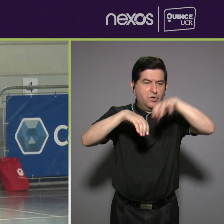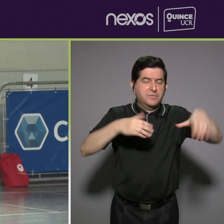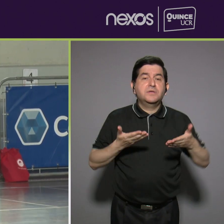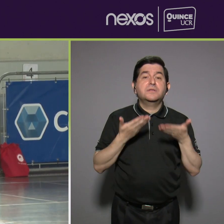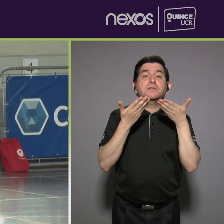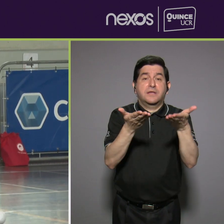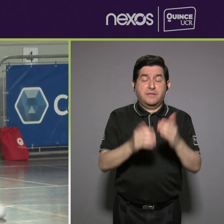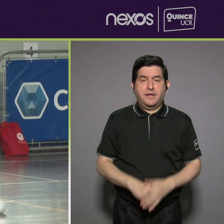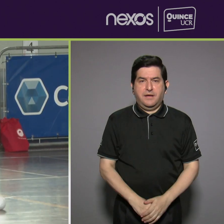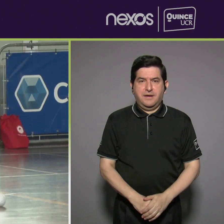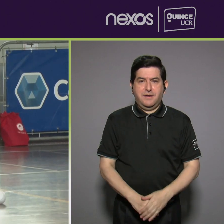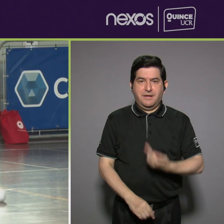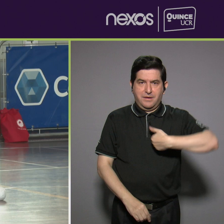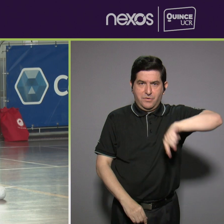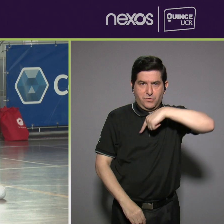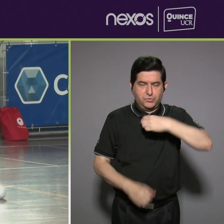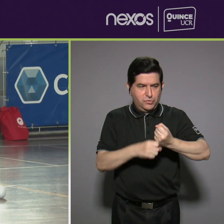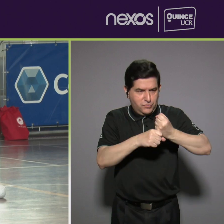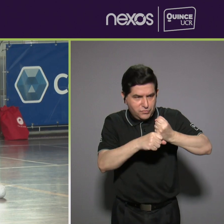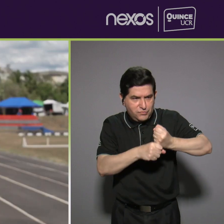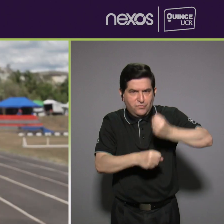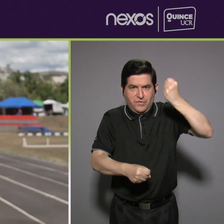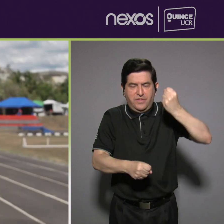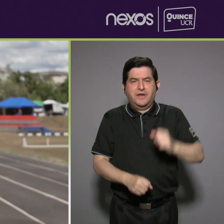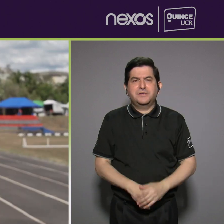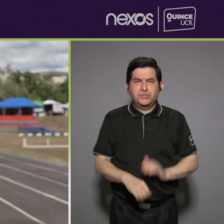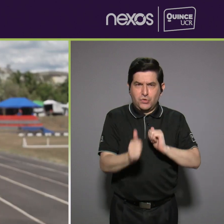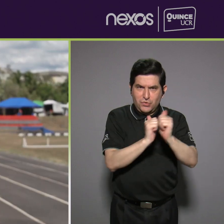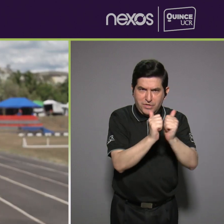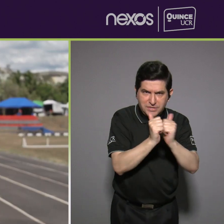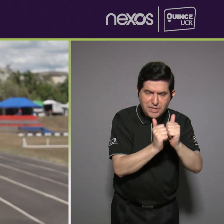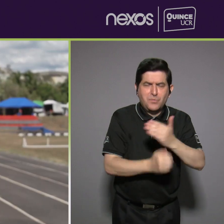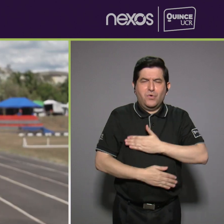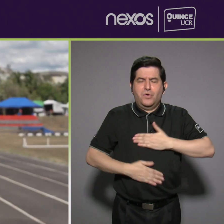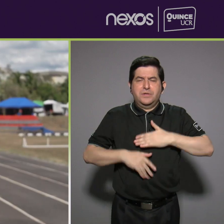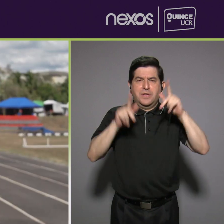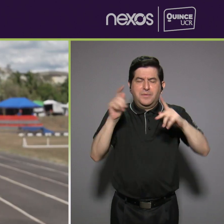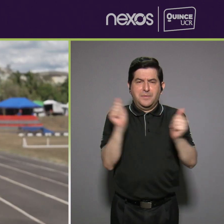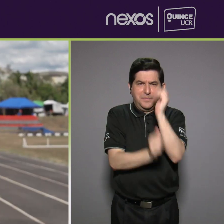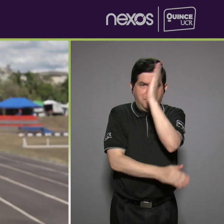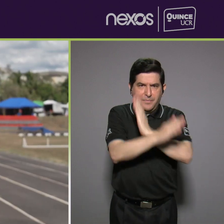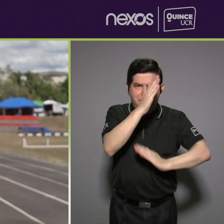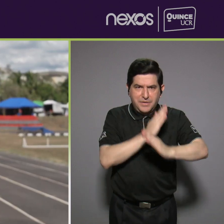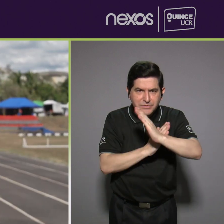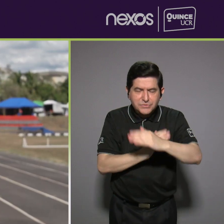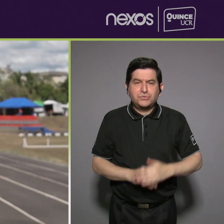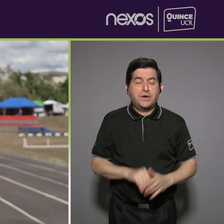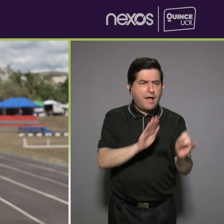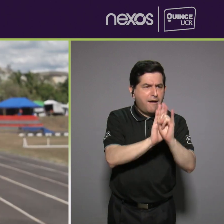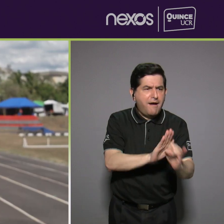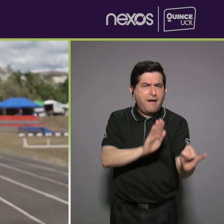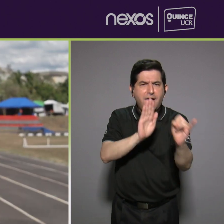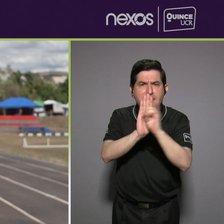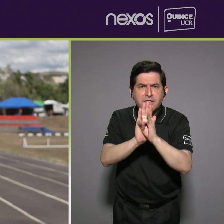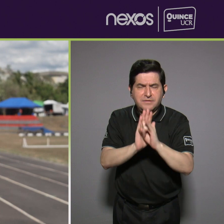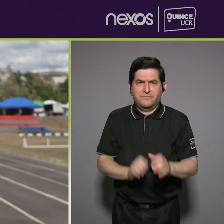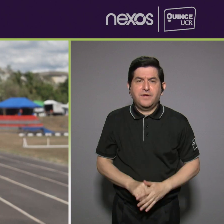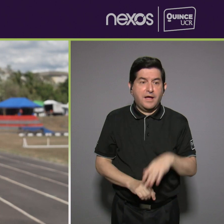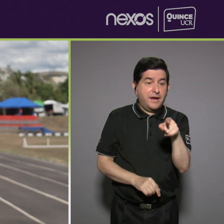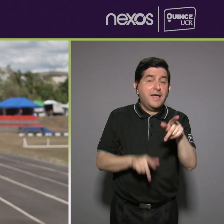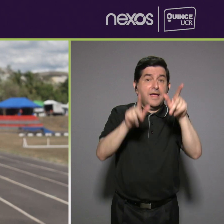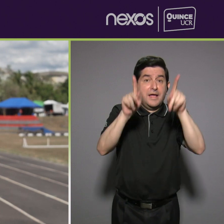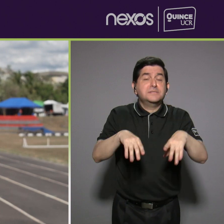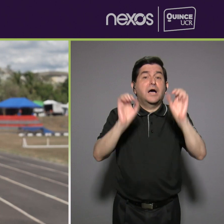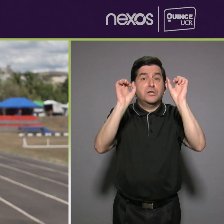para poder así tener las federaciones que están haciendo deporte y recreación para personas con discapacidad, identifiquen a esas